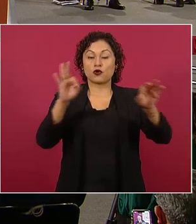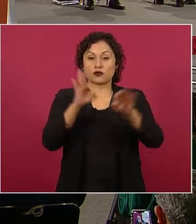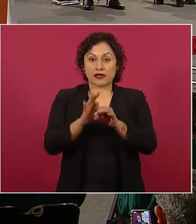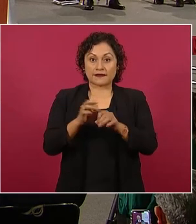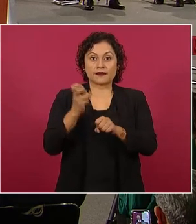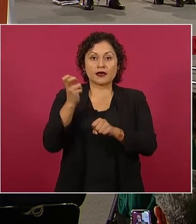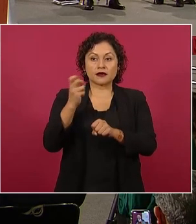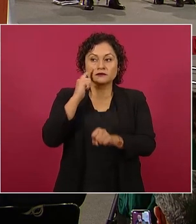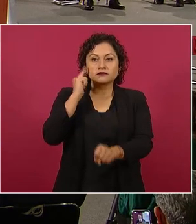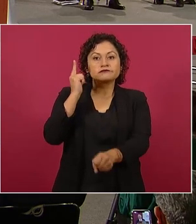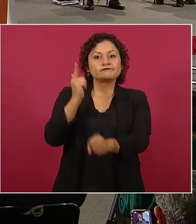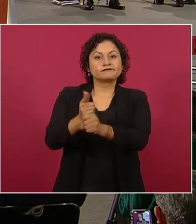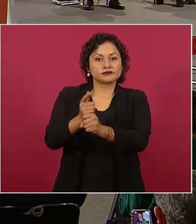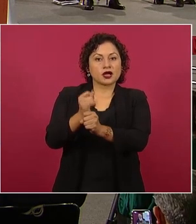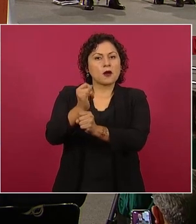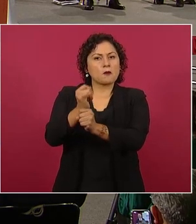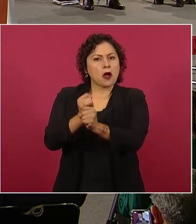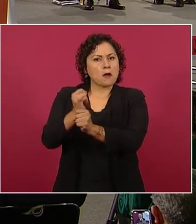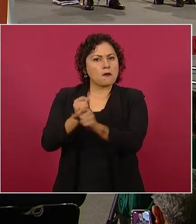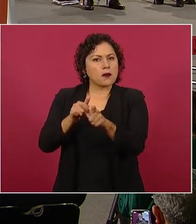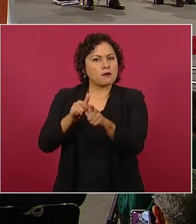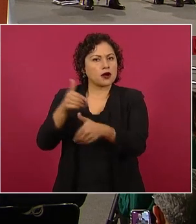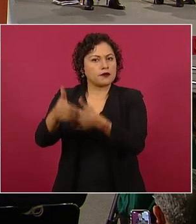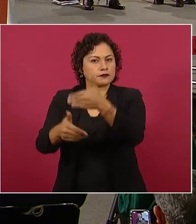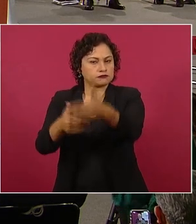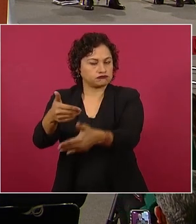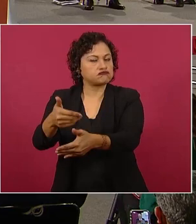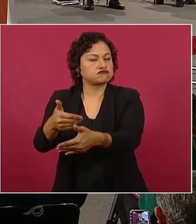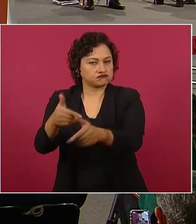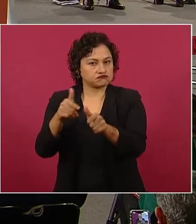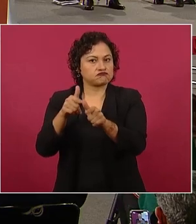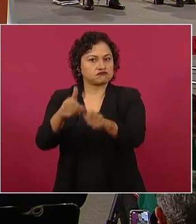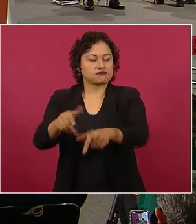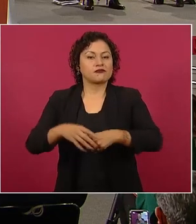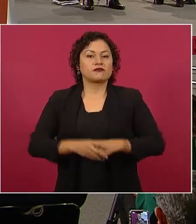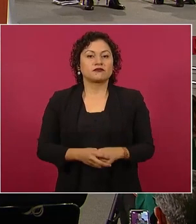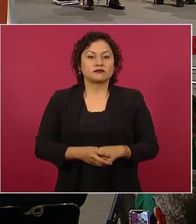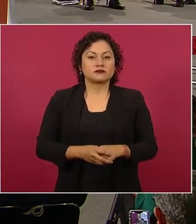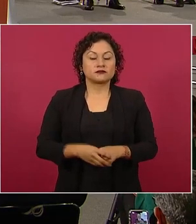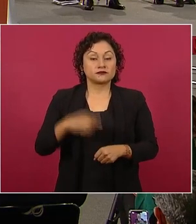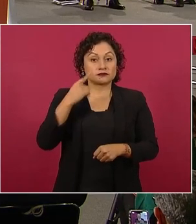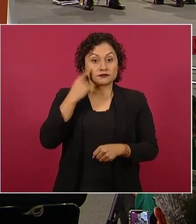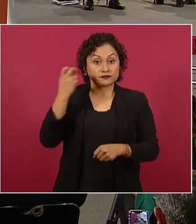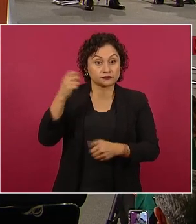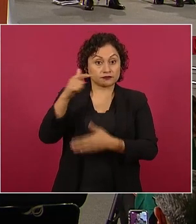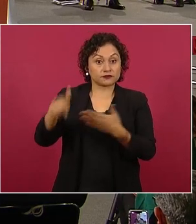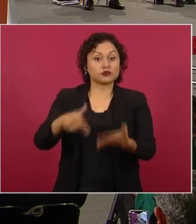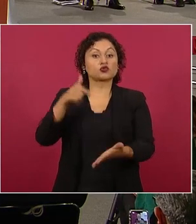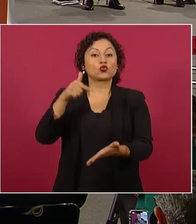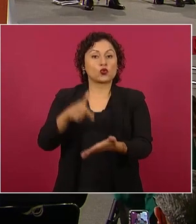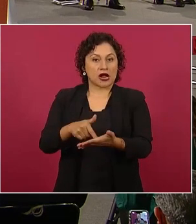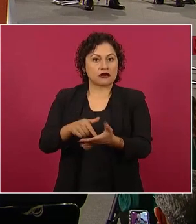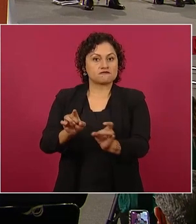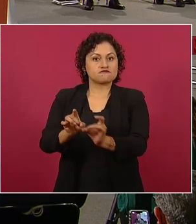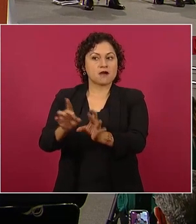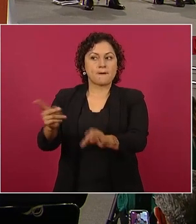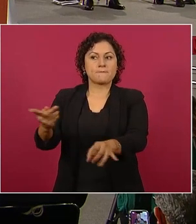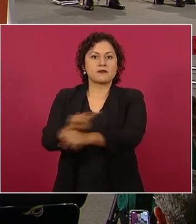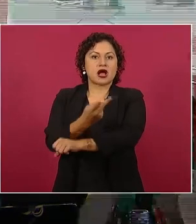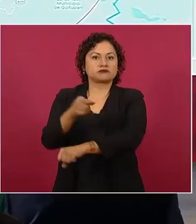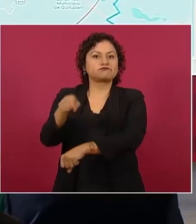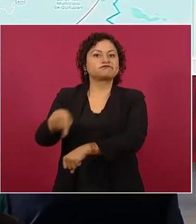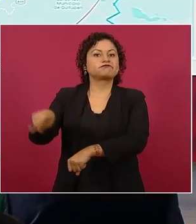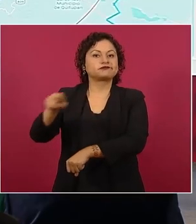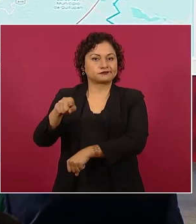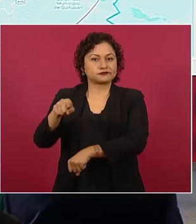localidad de Michoacán. Siguiente. Esta es la zona, aquí fue el evento. Y a partir de todas las acciones que se han